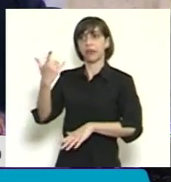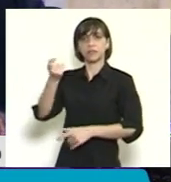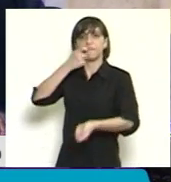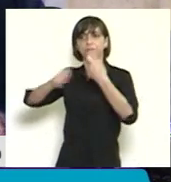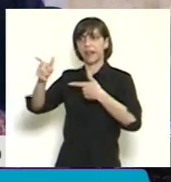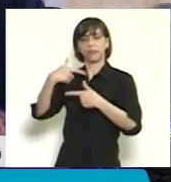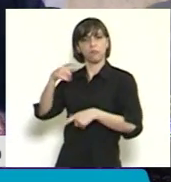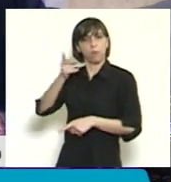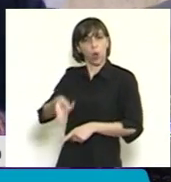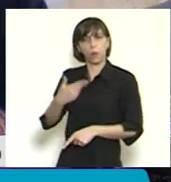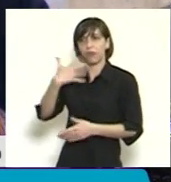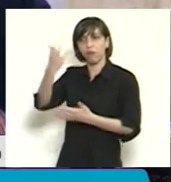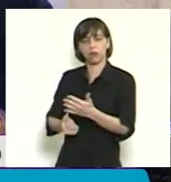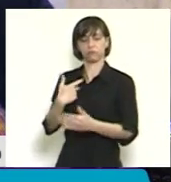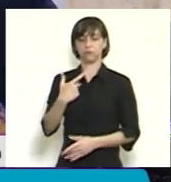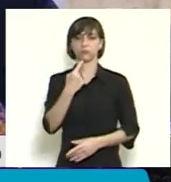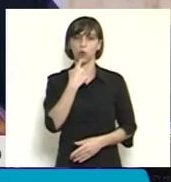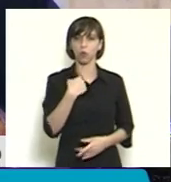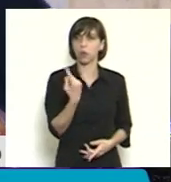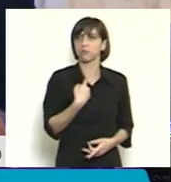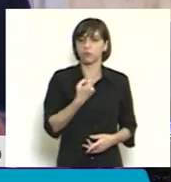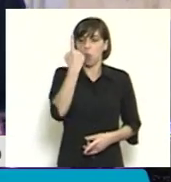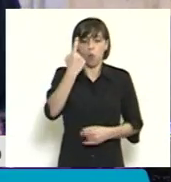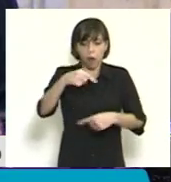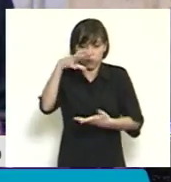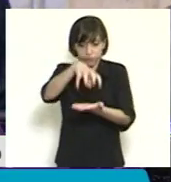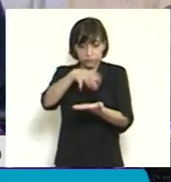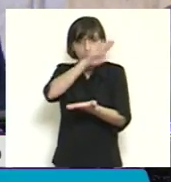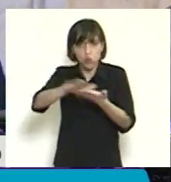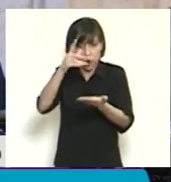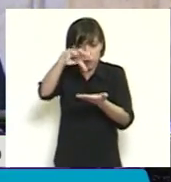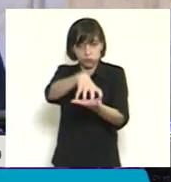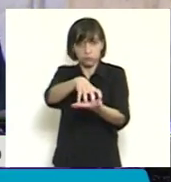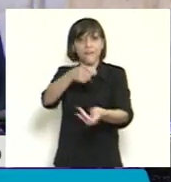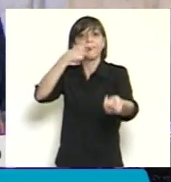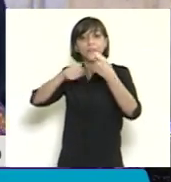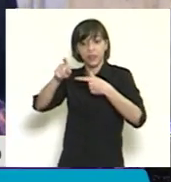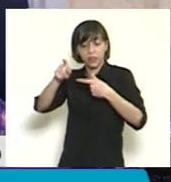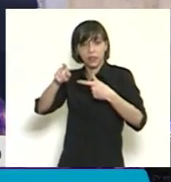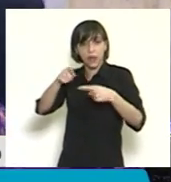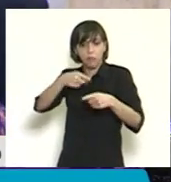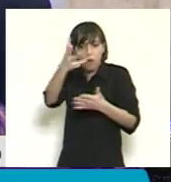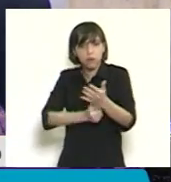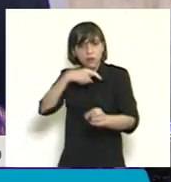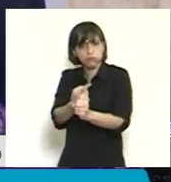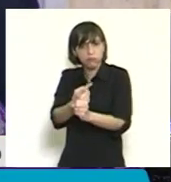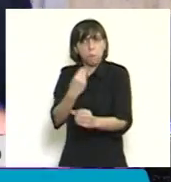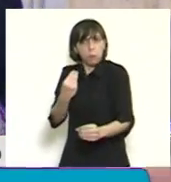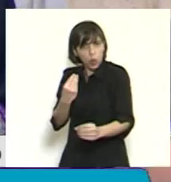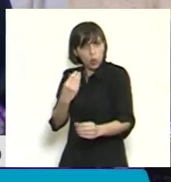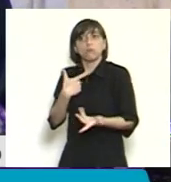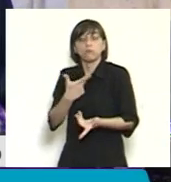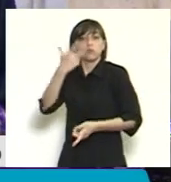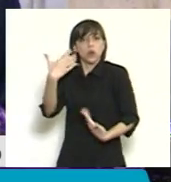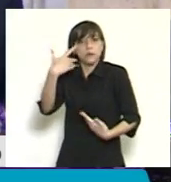entendemos porque típicamente cuando un producto sale a la venta, muchas veces el oferente quiere justamente ofrecerlo de manera promocional porque